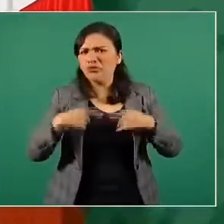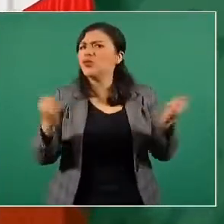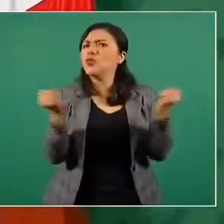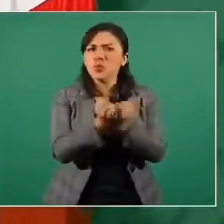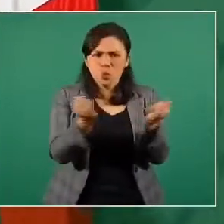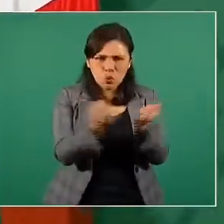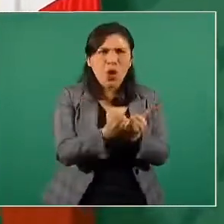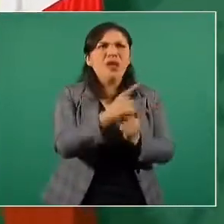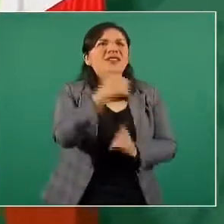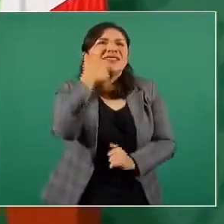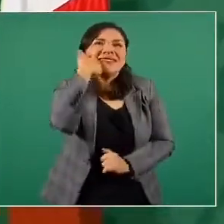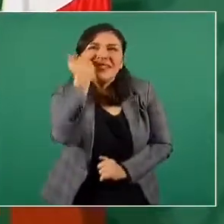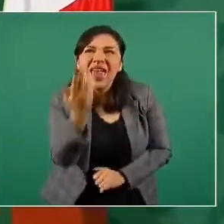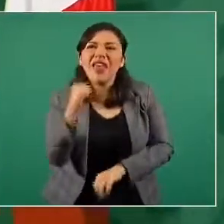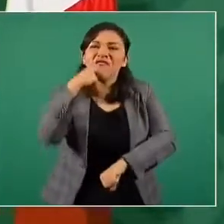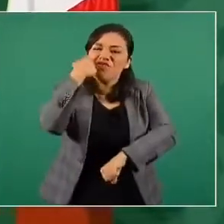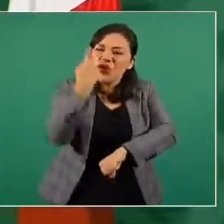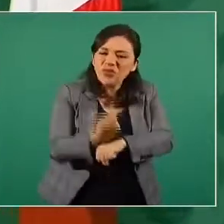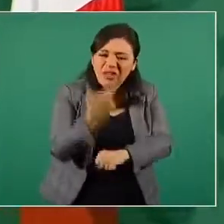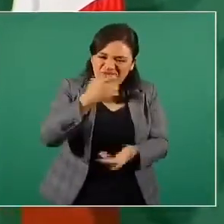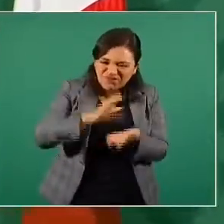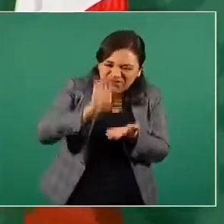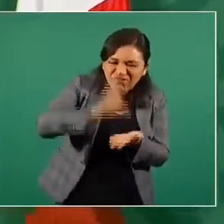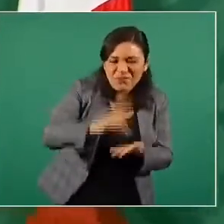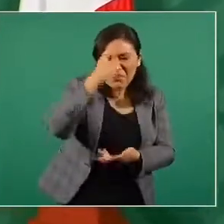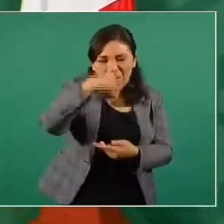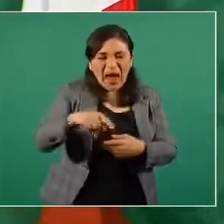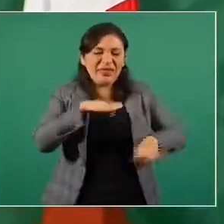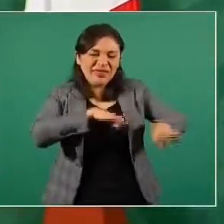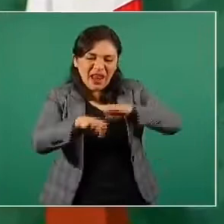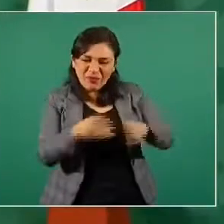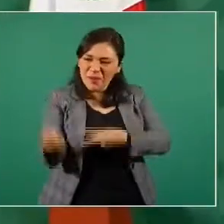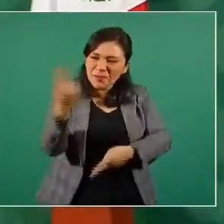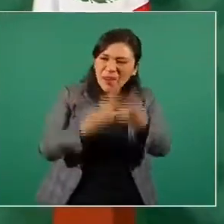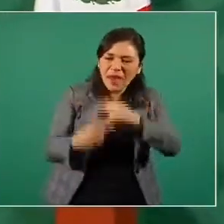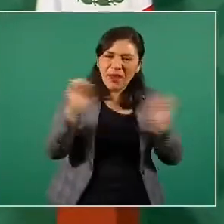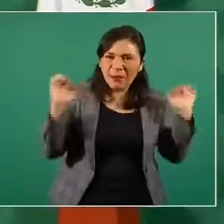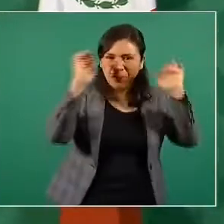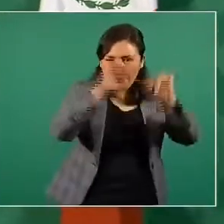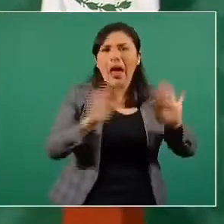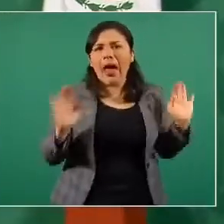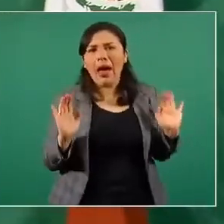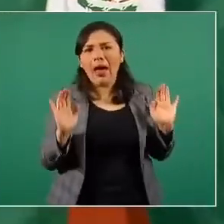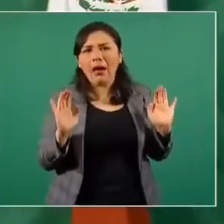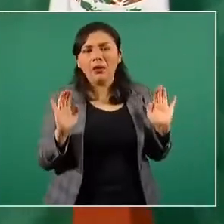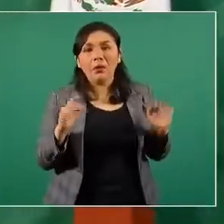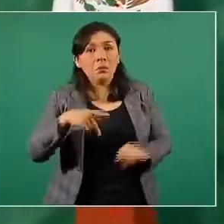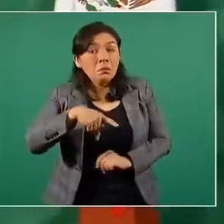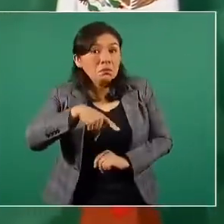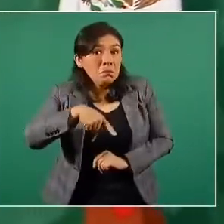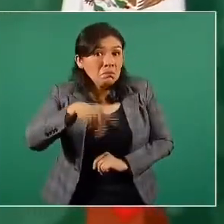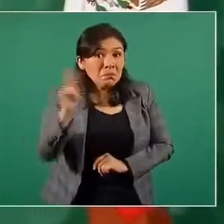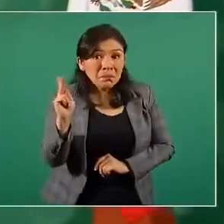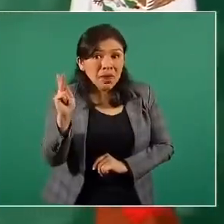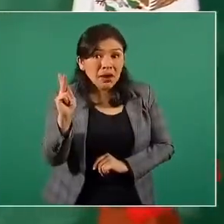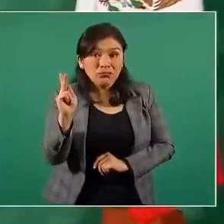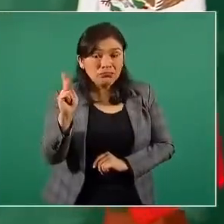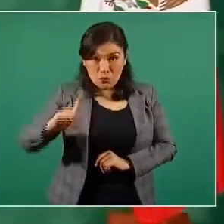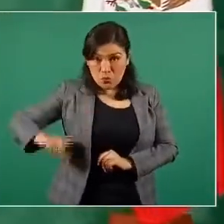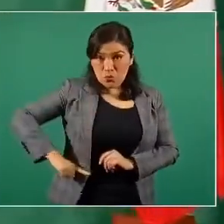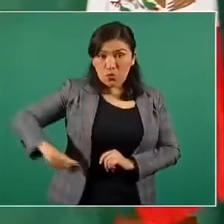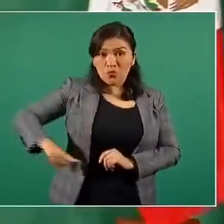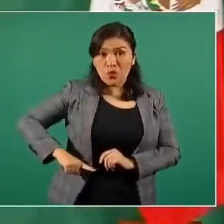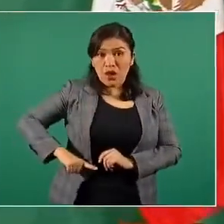que emprenden y que invierten y que generan empleos. Pero, en este caso, el gobierno,